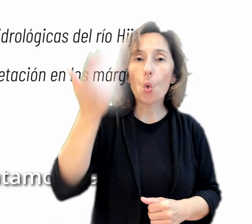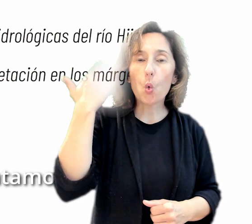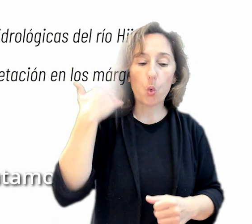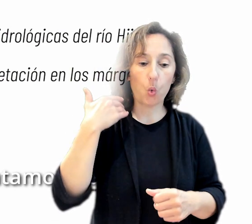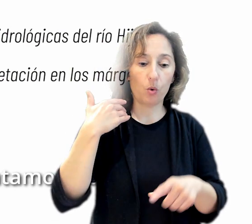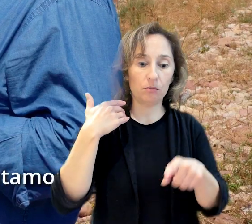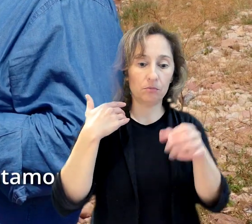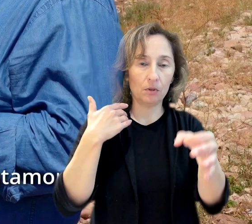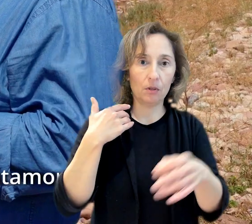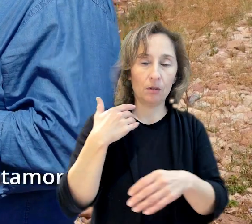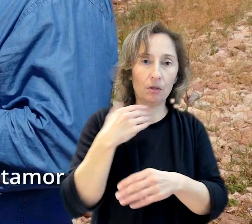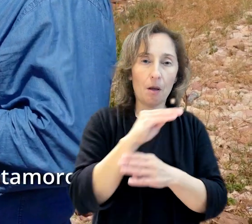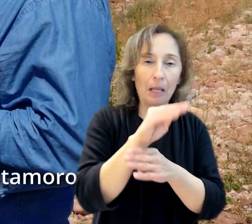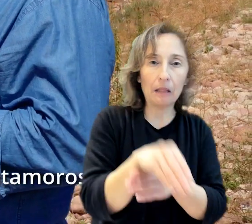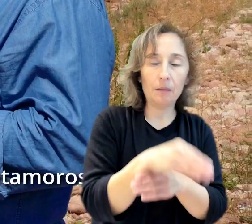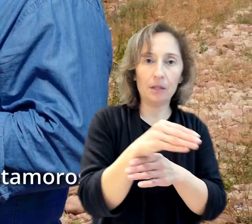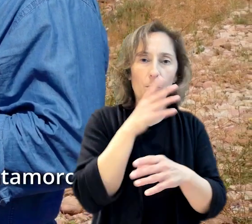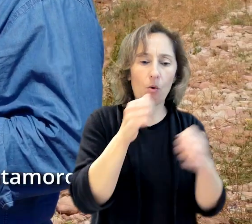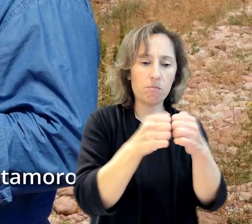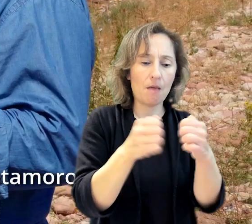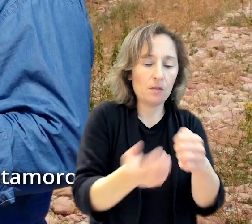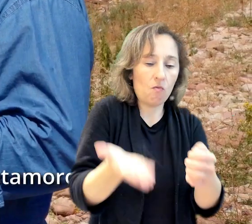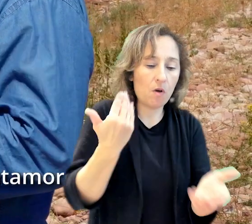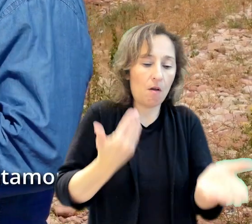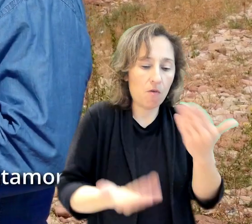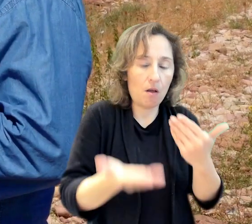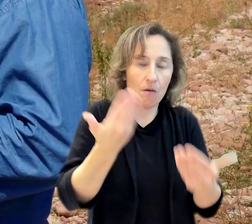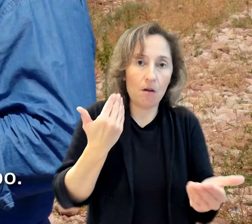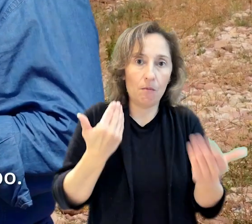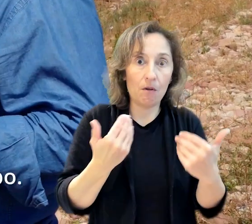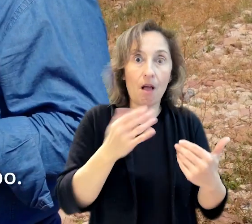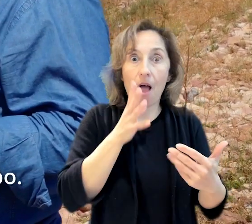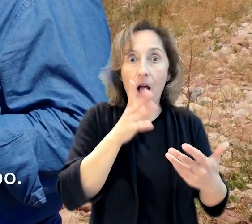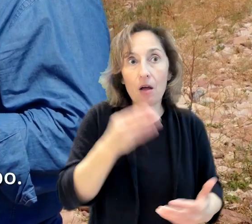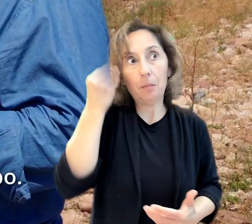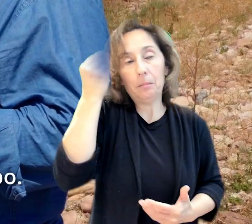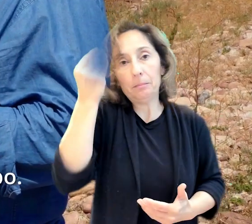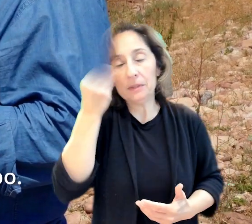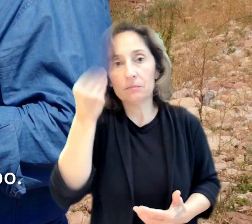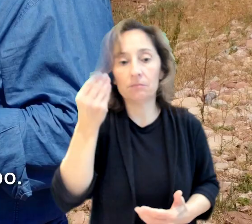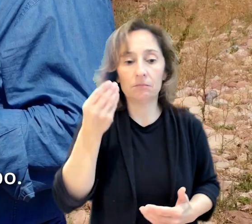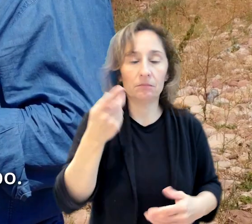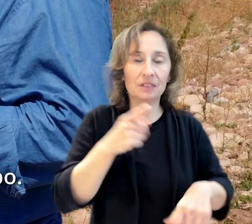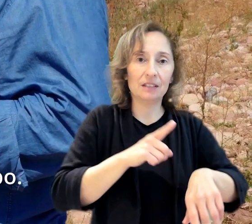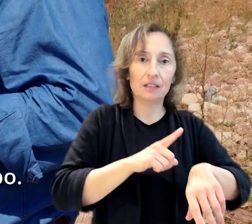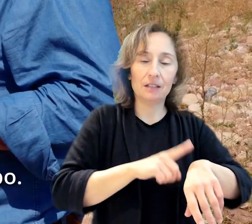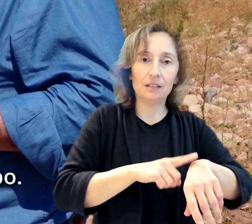Esas labores de mantenimiento periódico que había que llevar a cabo en mata morosa, esperamos que se